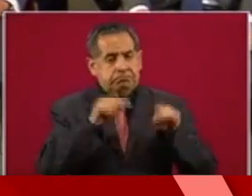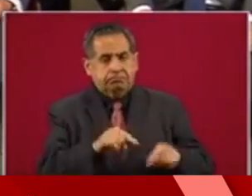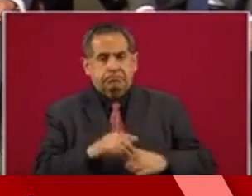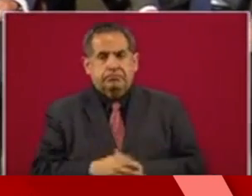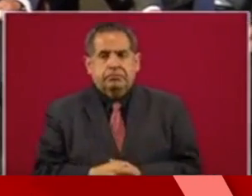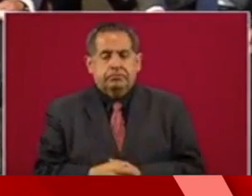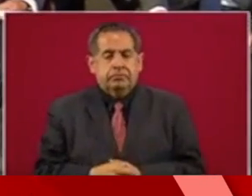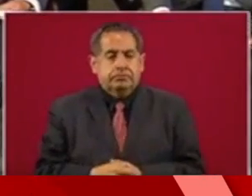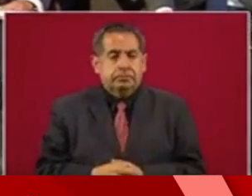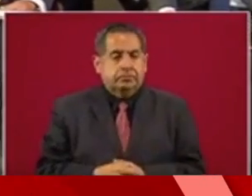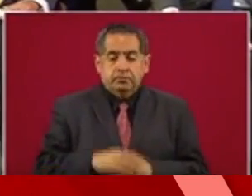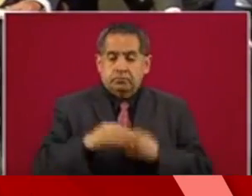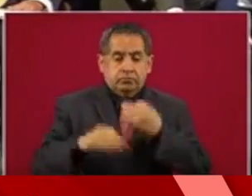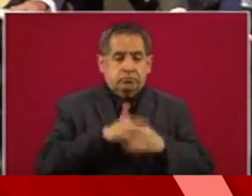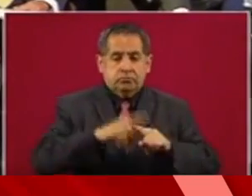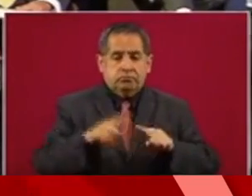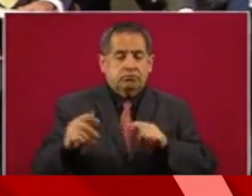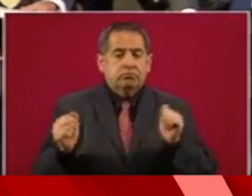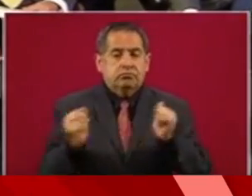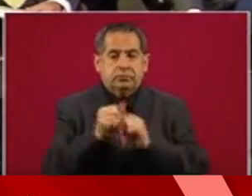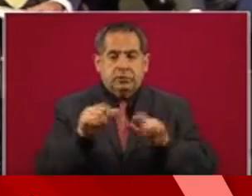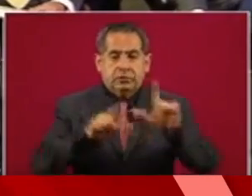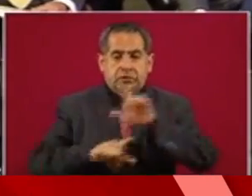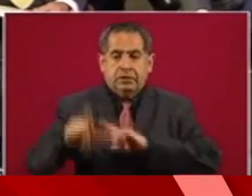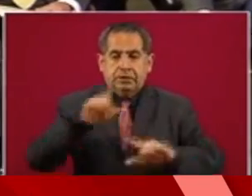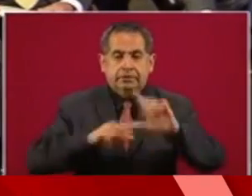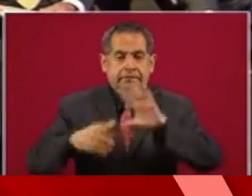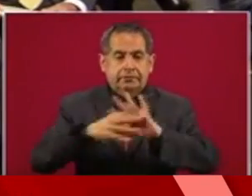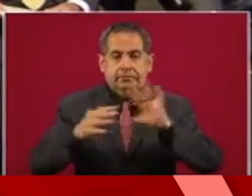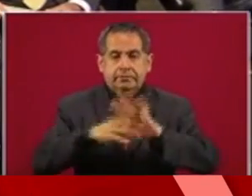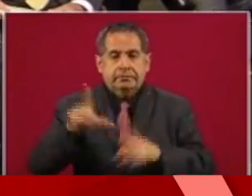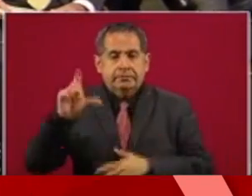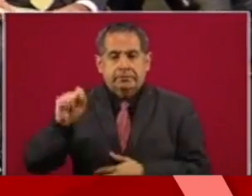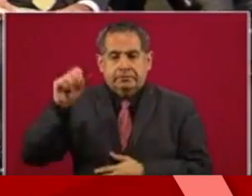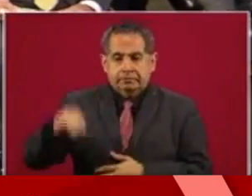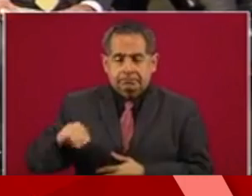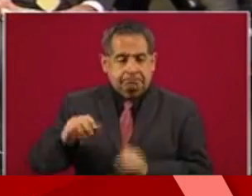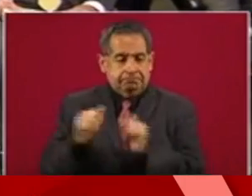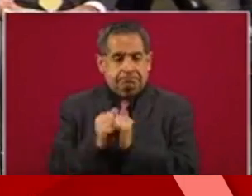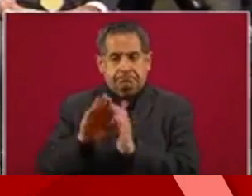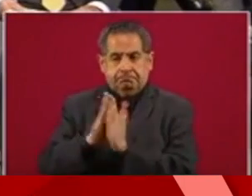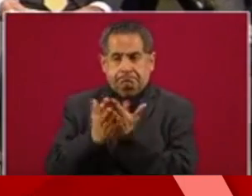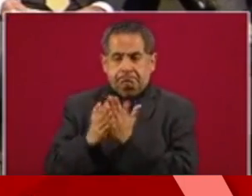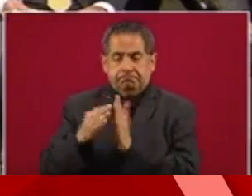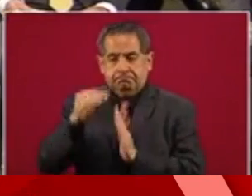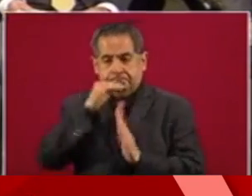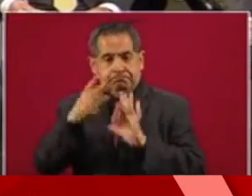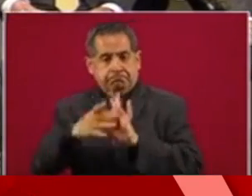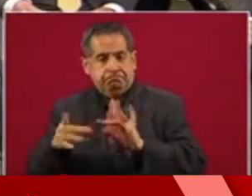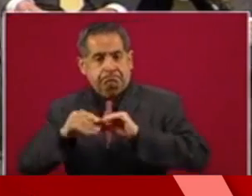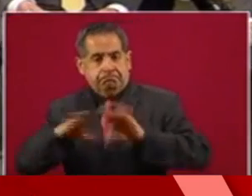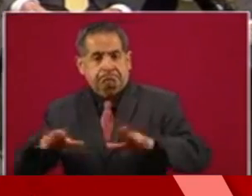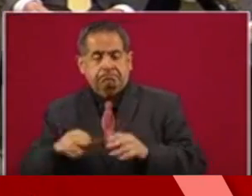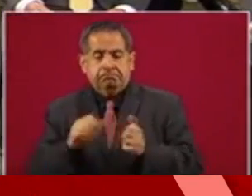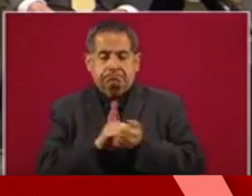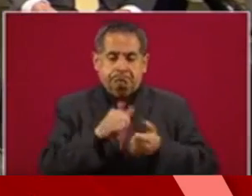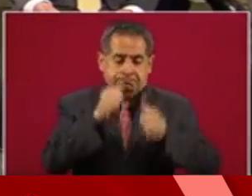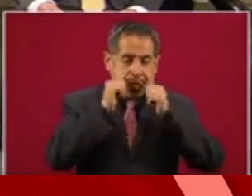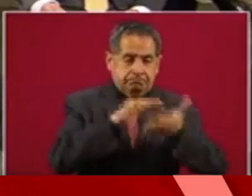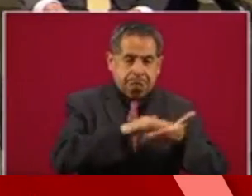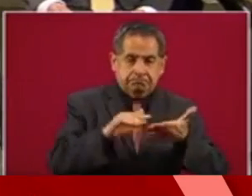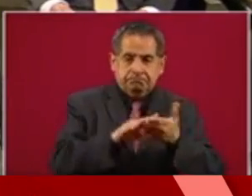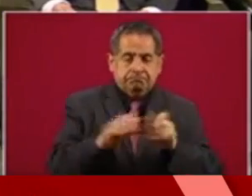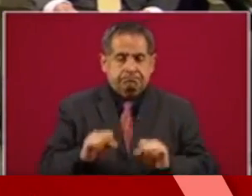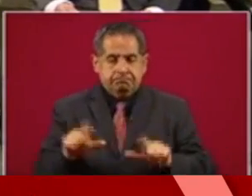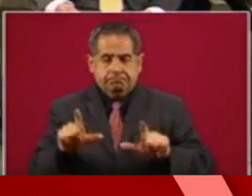Todas las transmisiones contarán con lenguaje de señas mexicano y los libros de texto gratuito se imprimirán en braille y